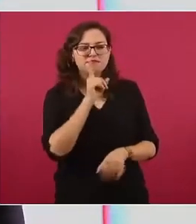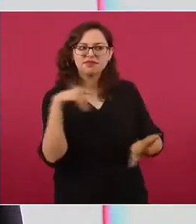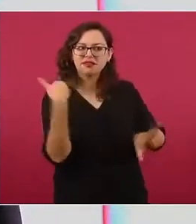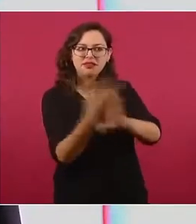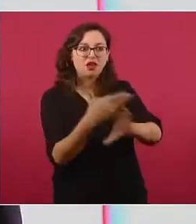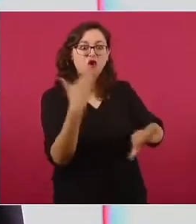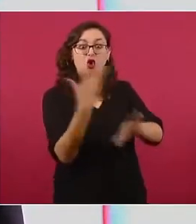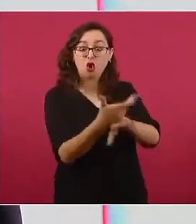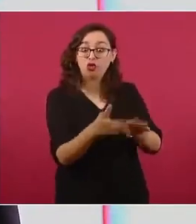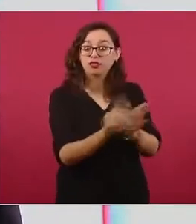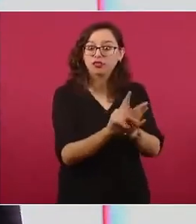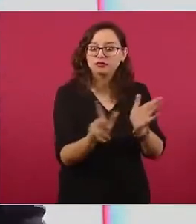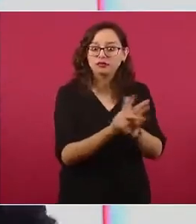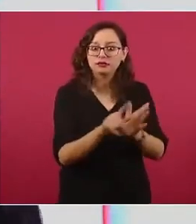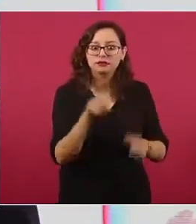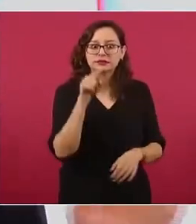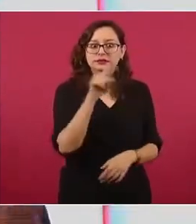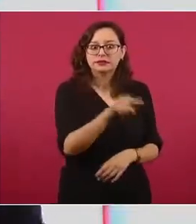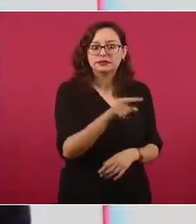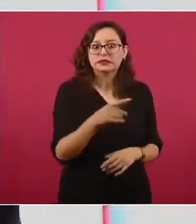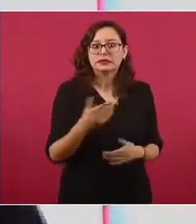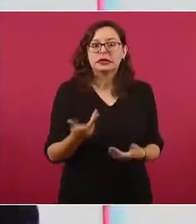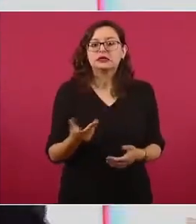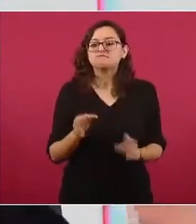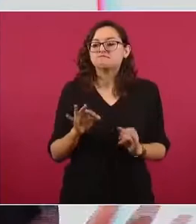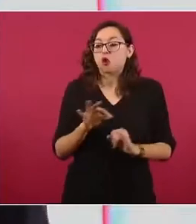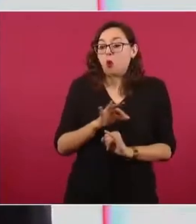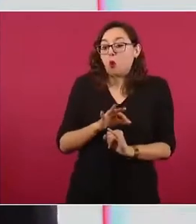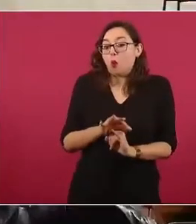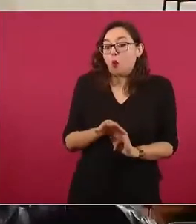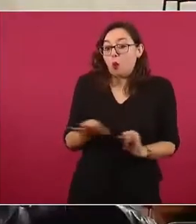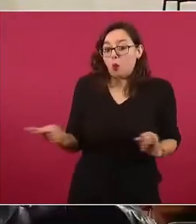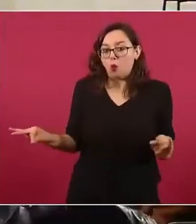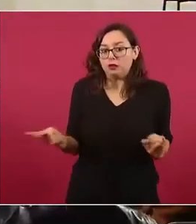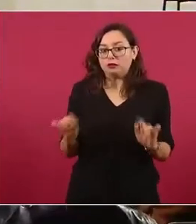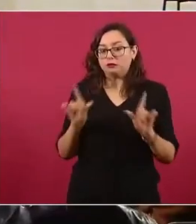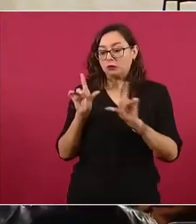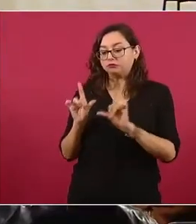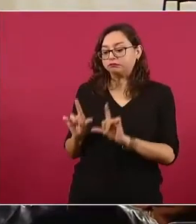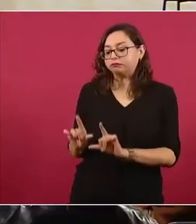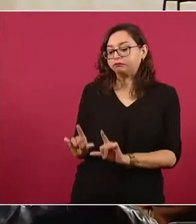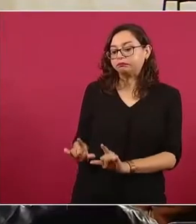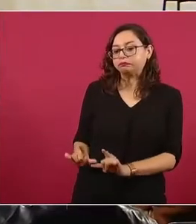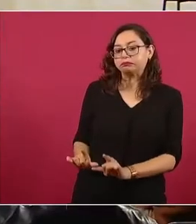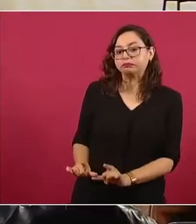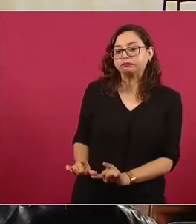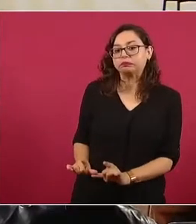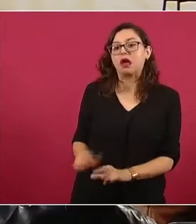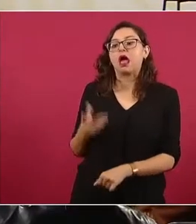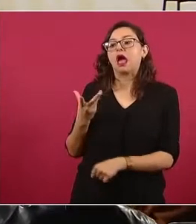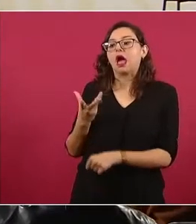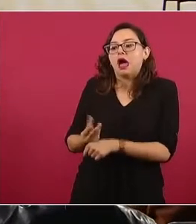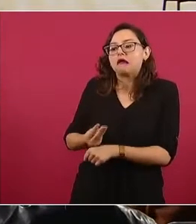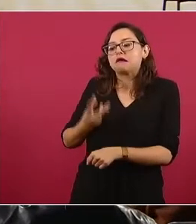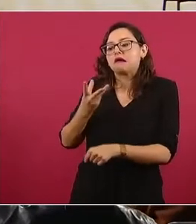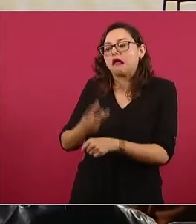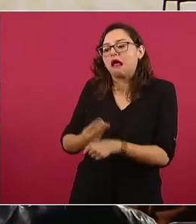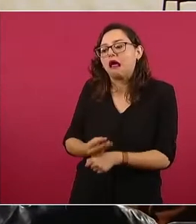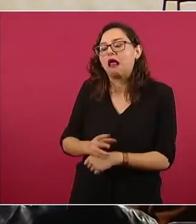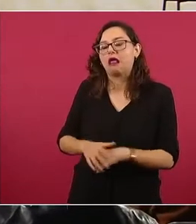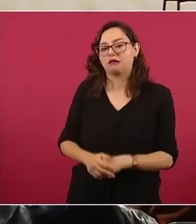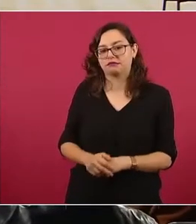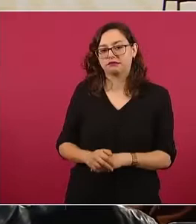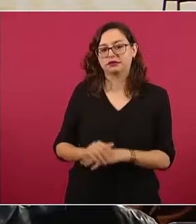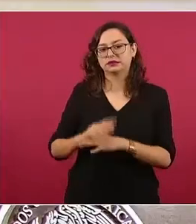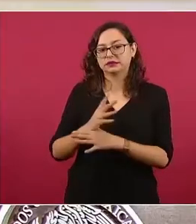retractarse y publicó en el rincón, así el alejadísimo de la página, la supuesta aclaración. Dice